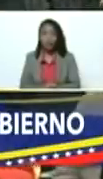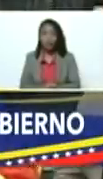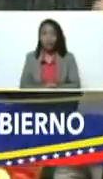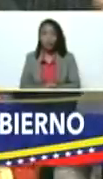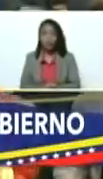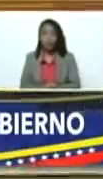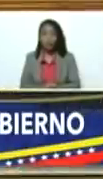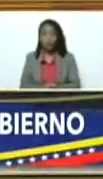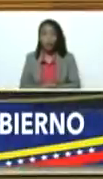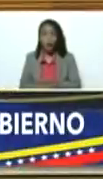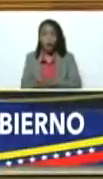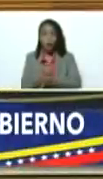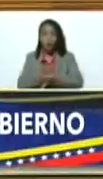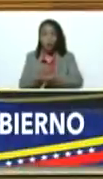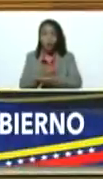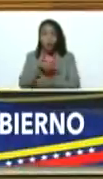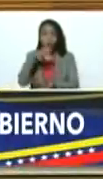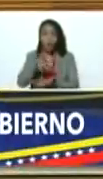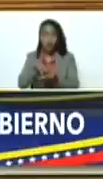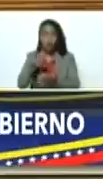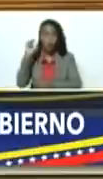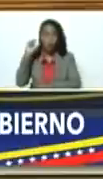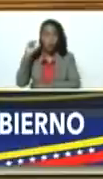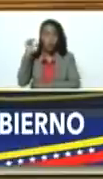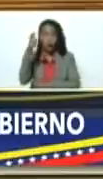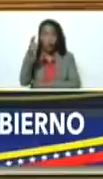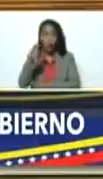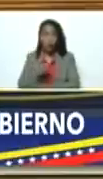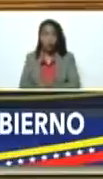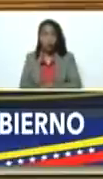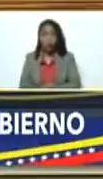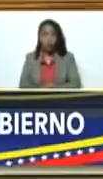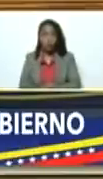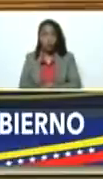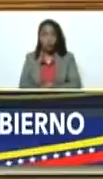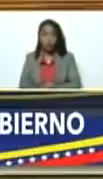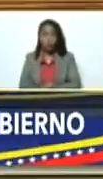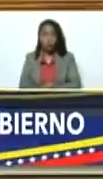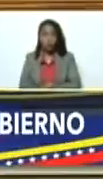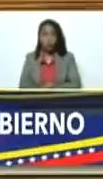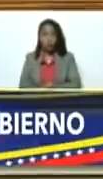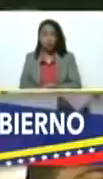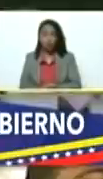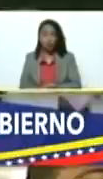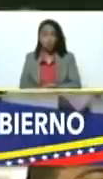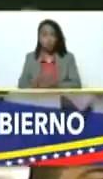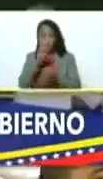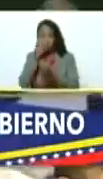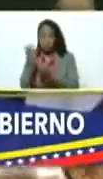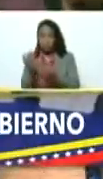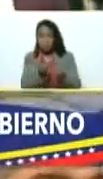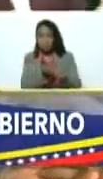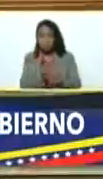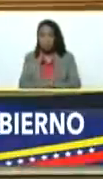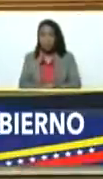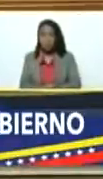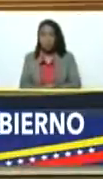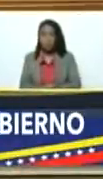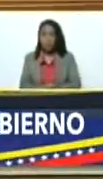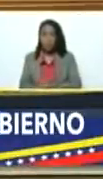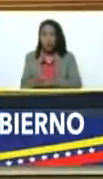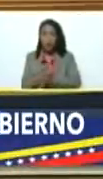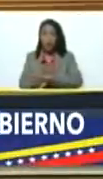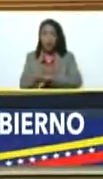El gobernador del estado Guárico, José Vázquez Aranguren. Bienvenido. El